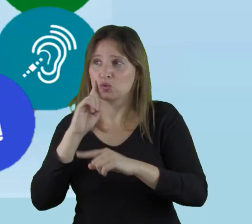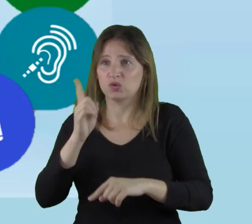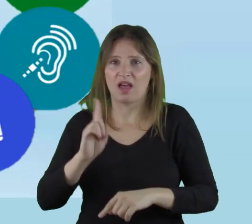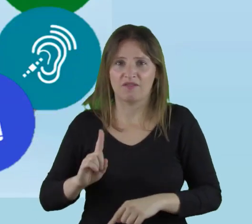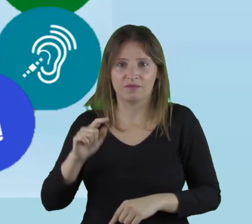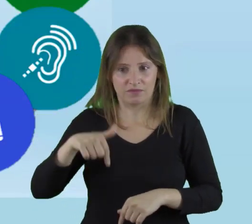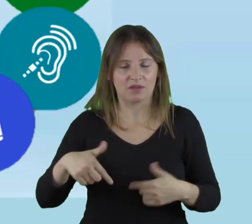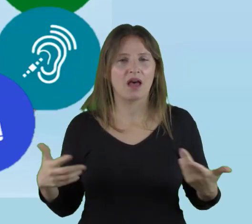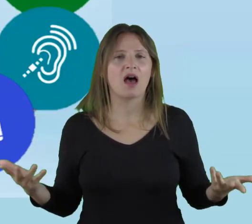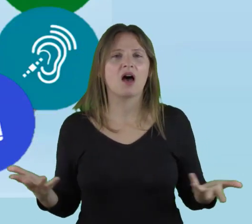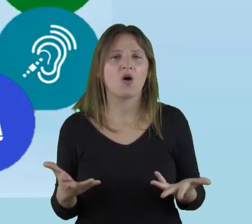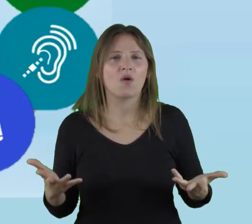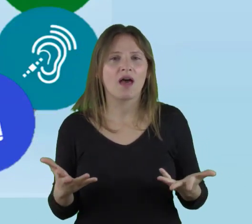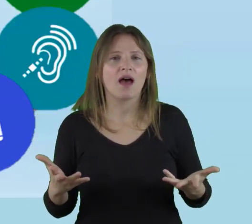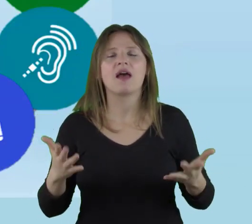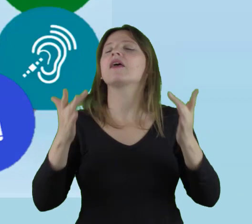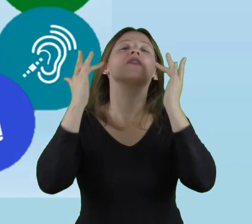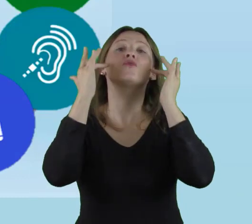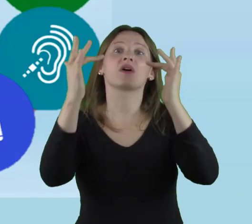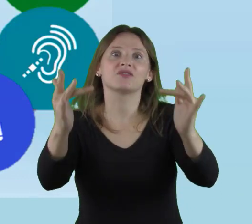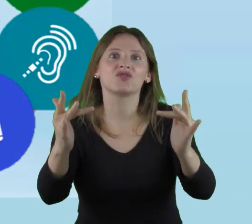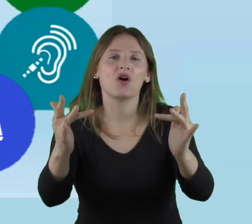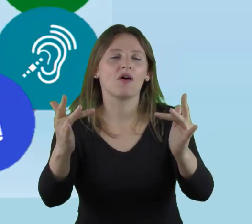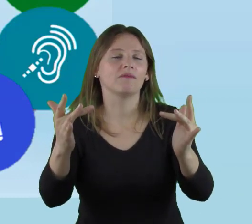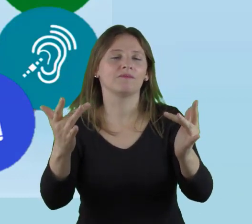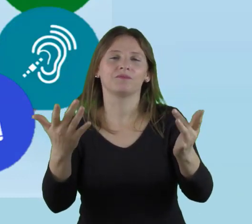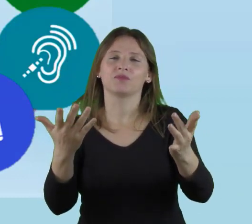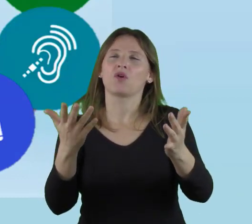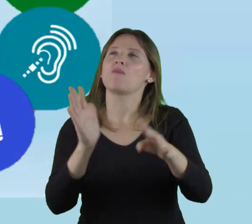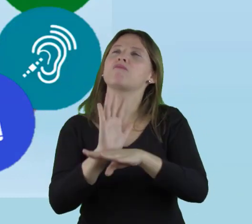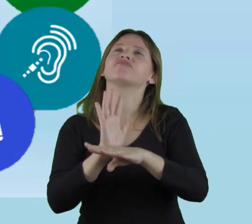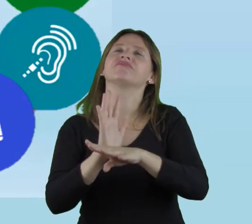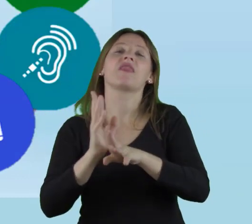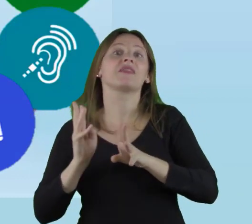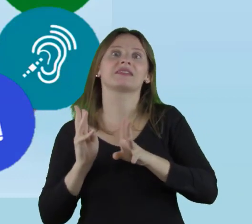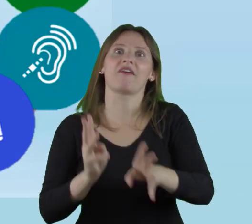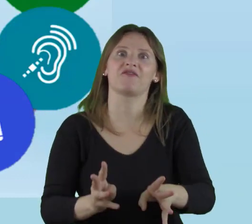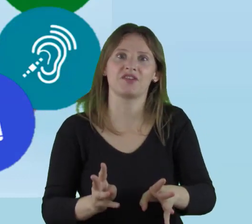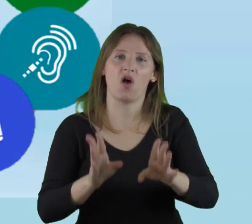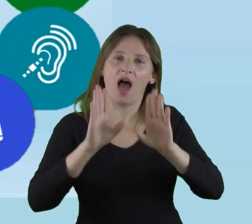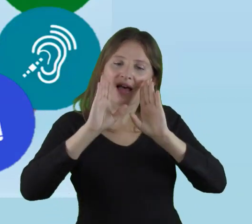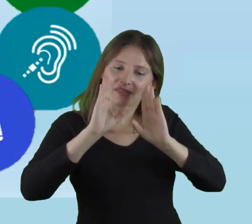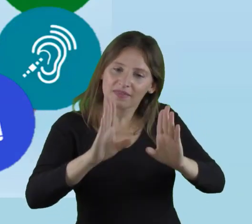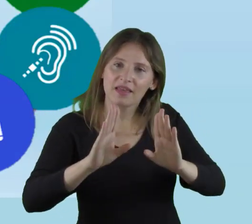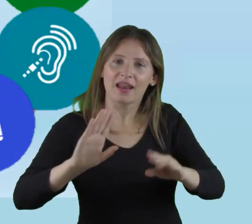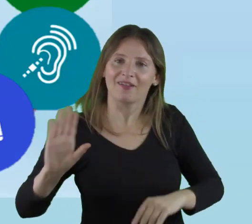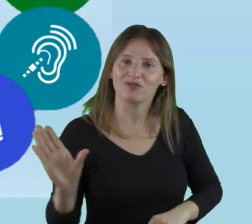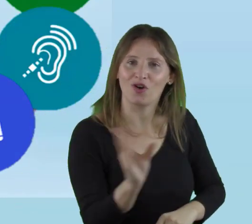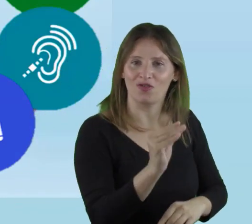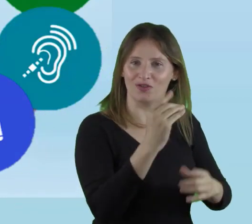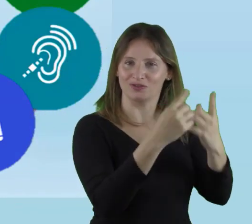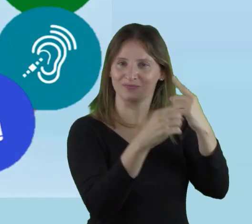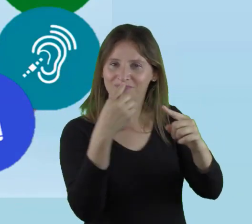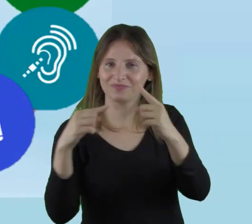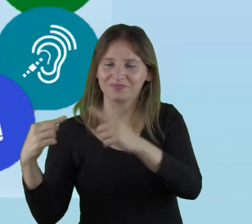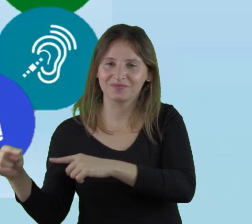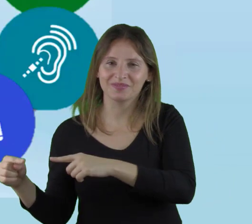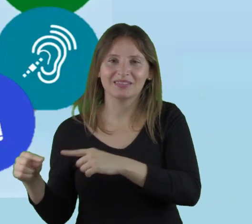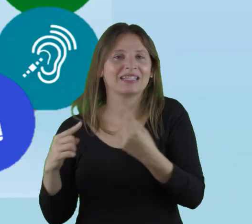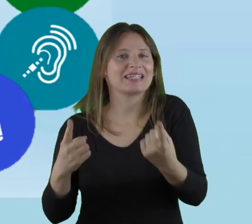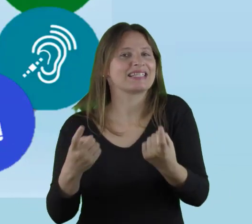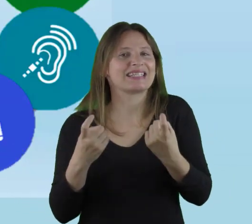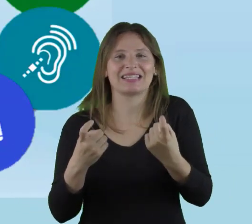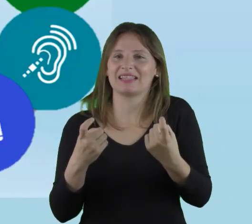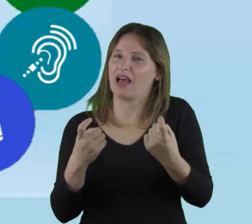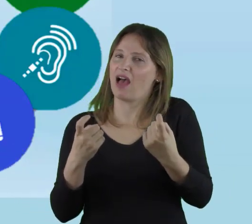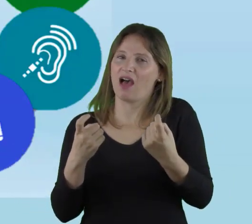hoy, la educación nos reta a atender a la diversidad. Y esta atención